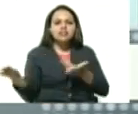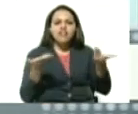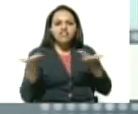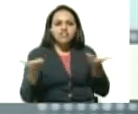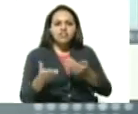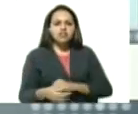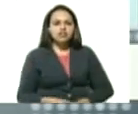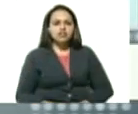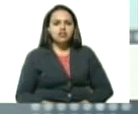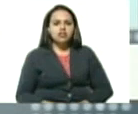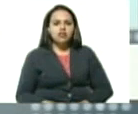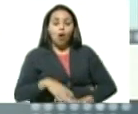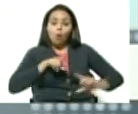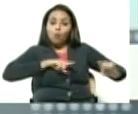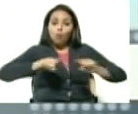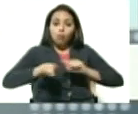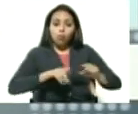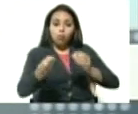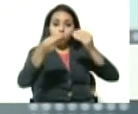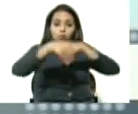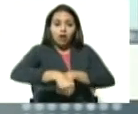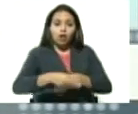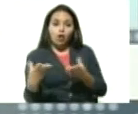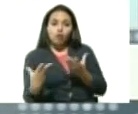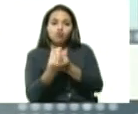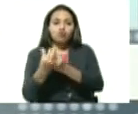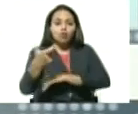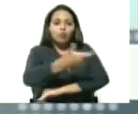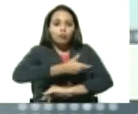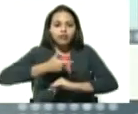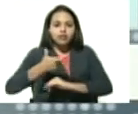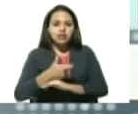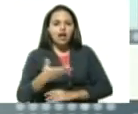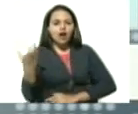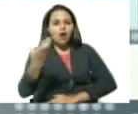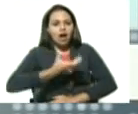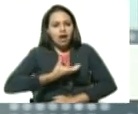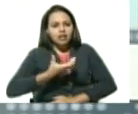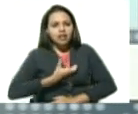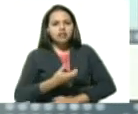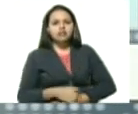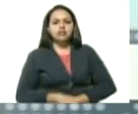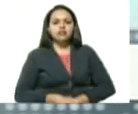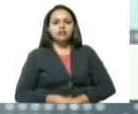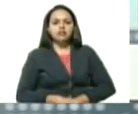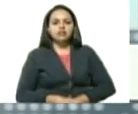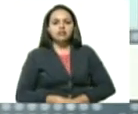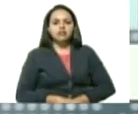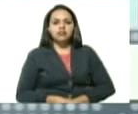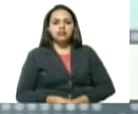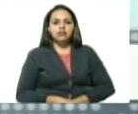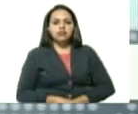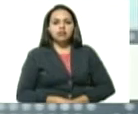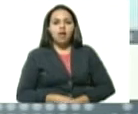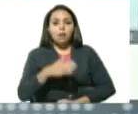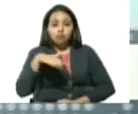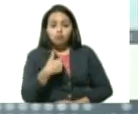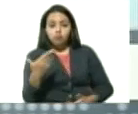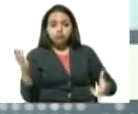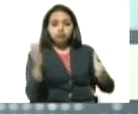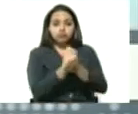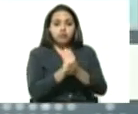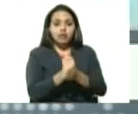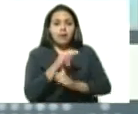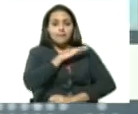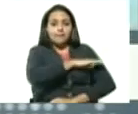Coordinen con los gobernadores, coordinen bien con los alcaldes, las alcaldesas, para que logremos que